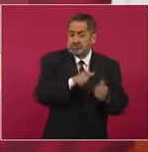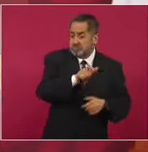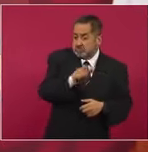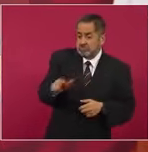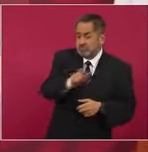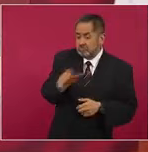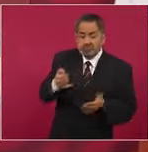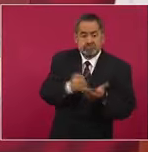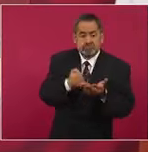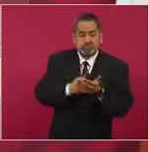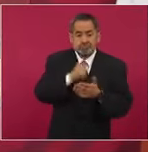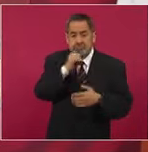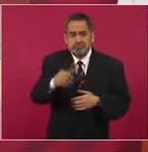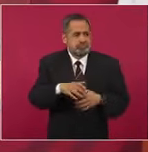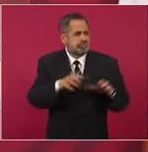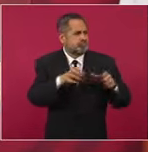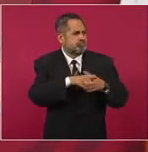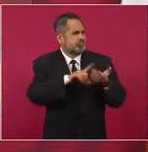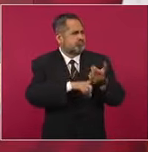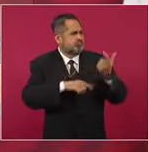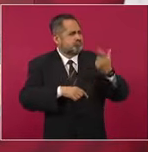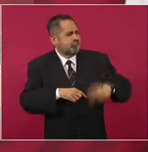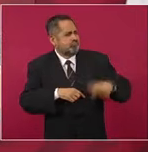los potentados.